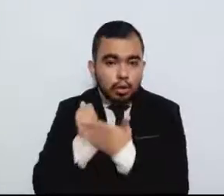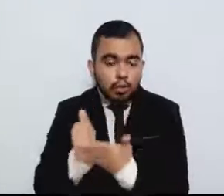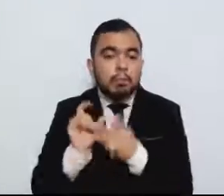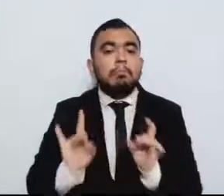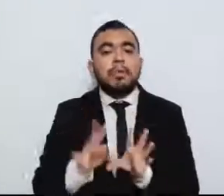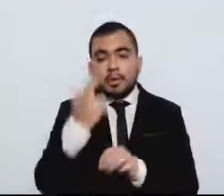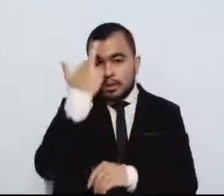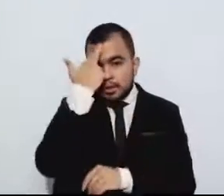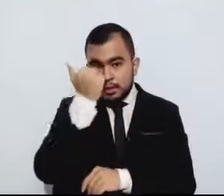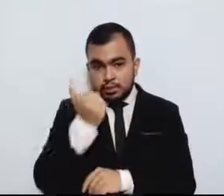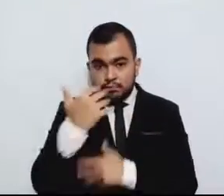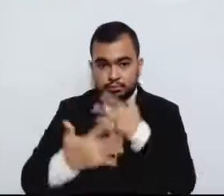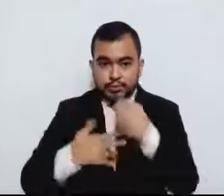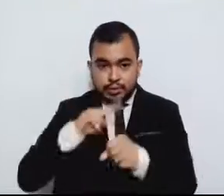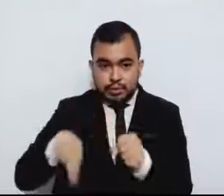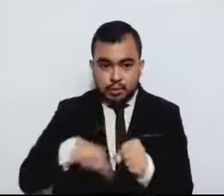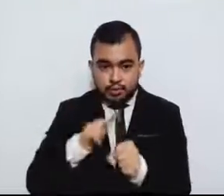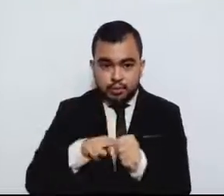Es cuanto, presidente.